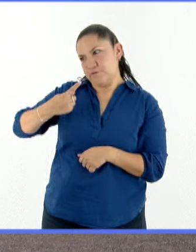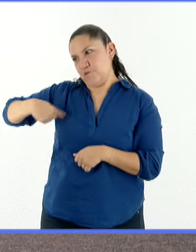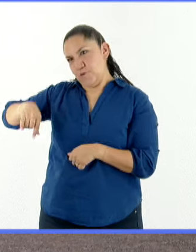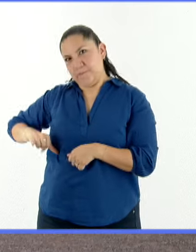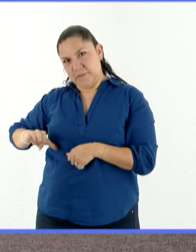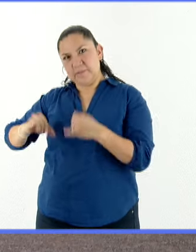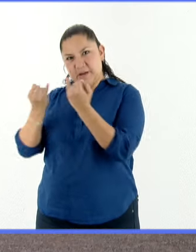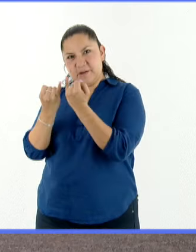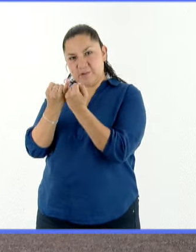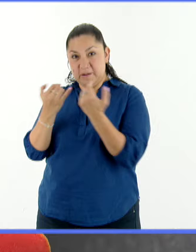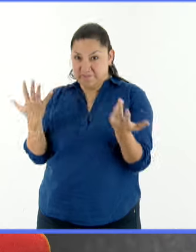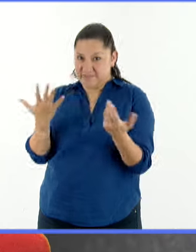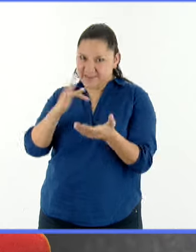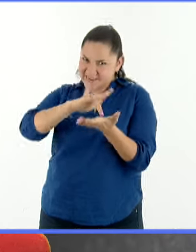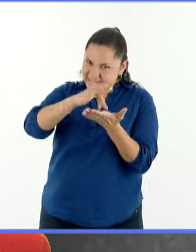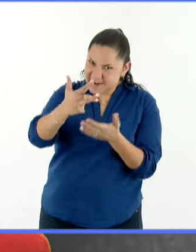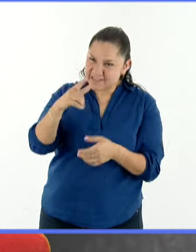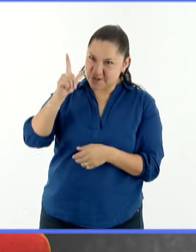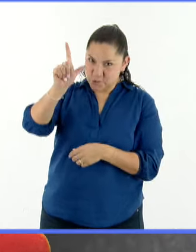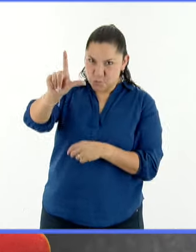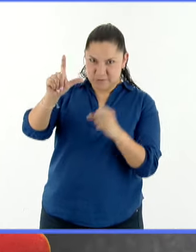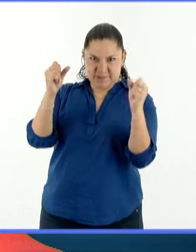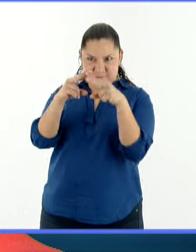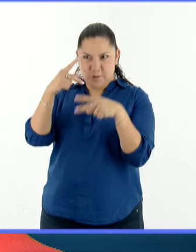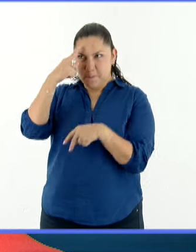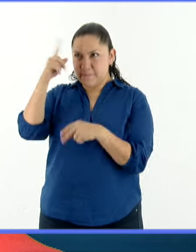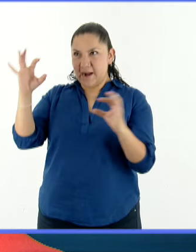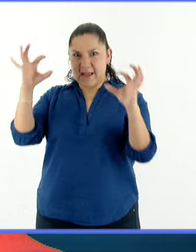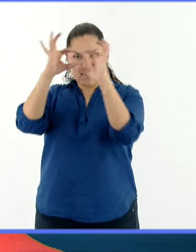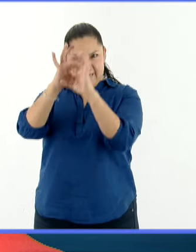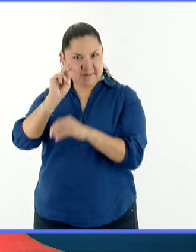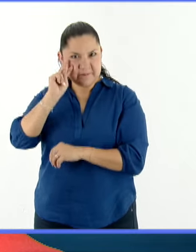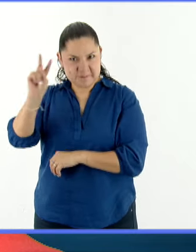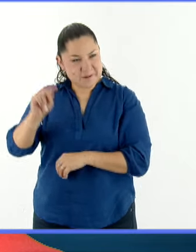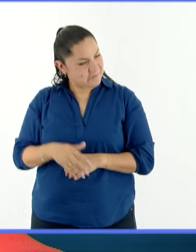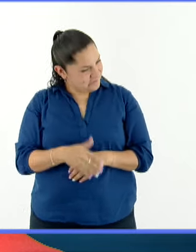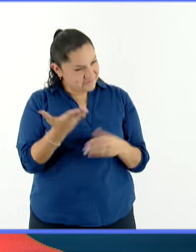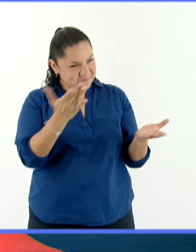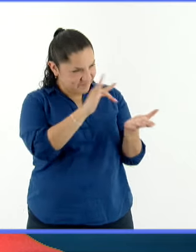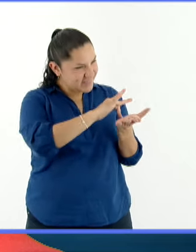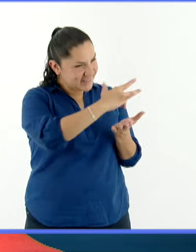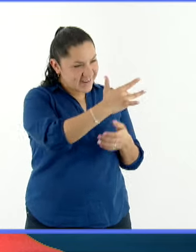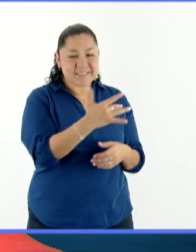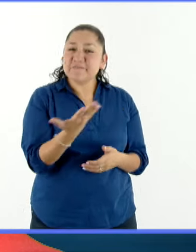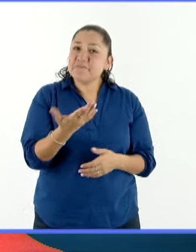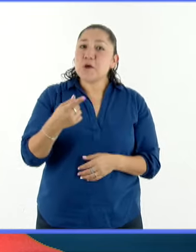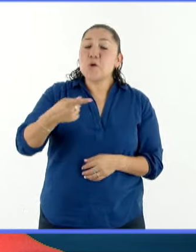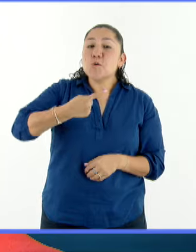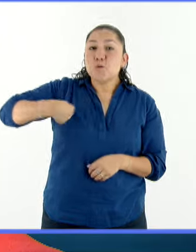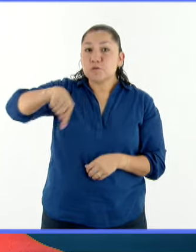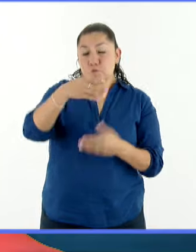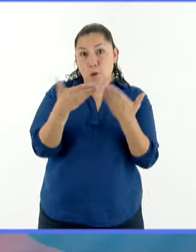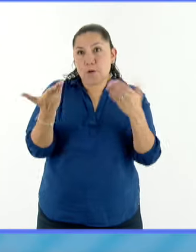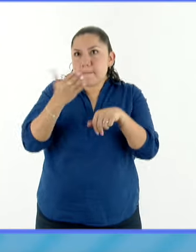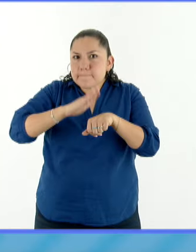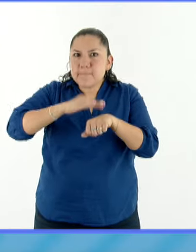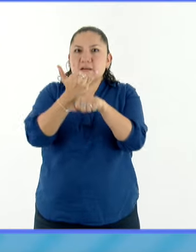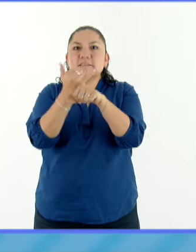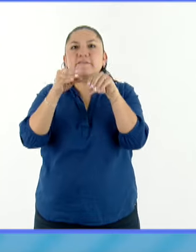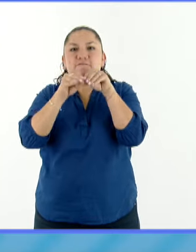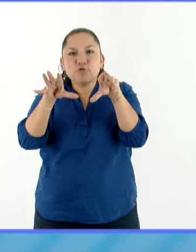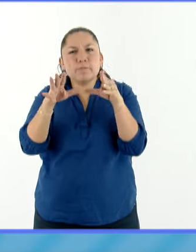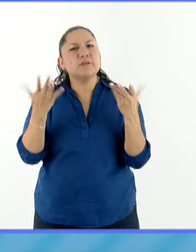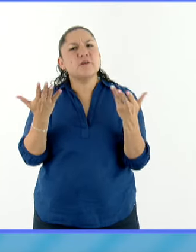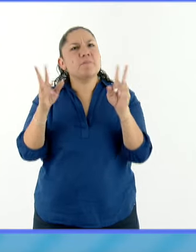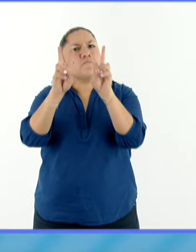disfrutando del eclipse. Gracias. Gracias, doctor. Y bueno, nosotros tenemos más información y enseguida hablaremos de la bicicleta, un medio que